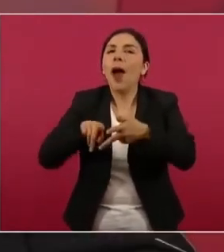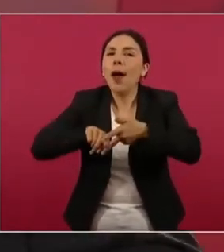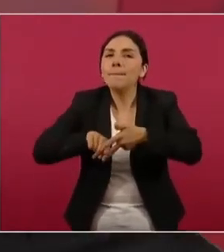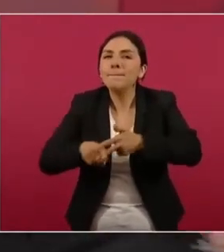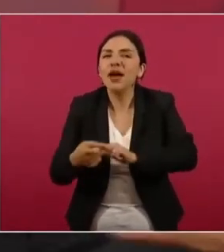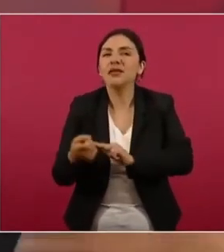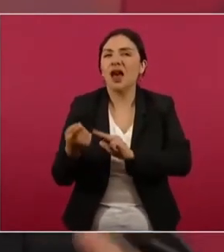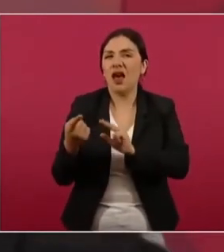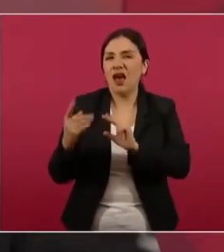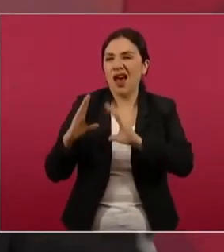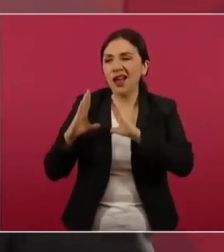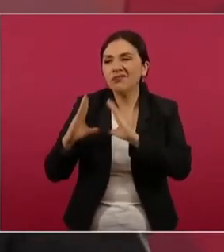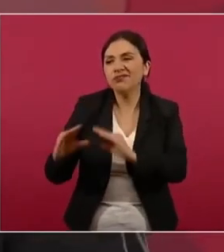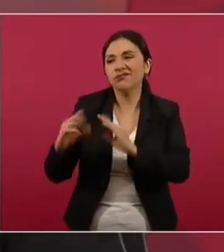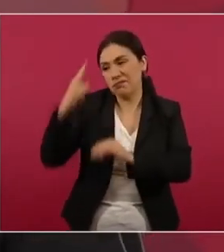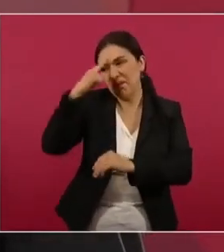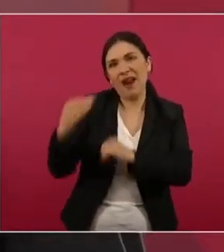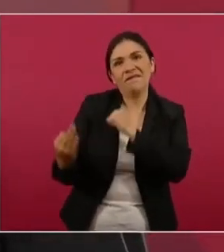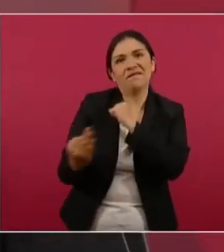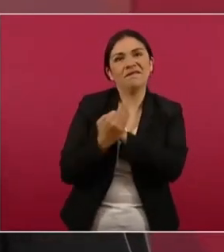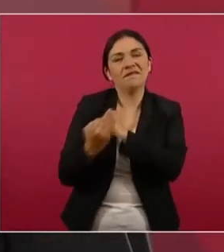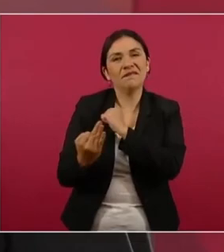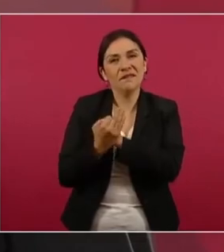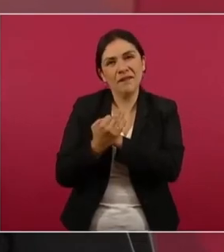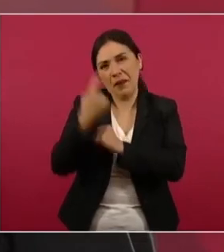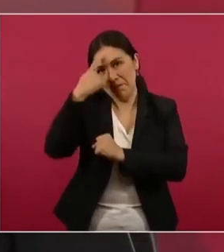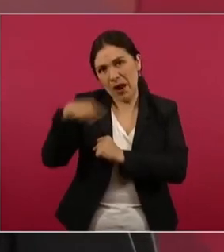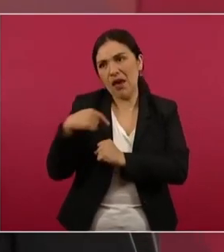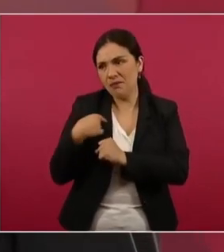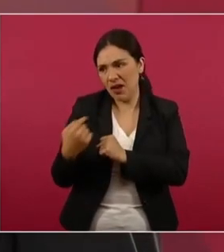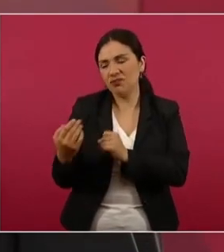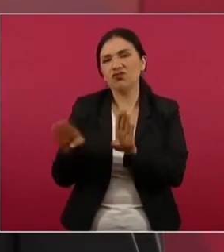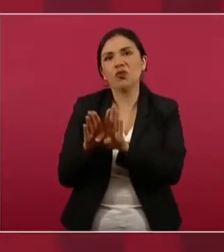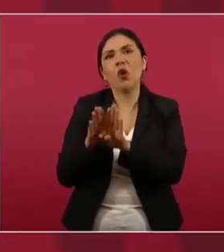a cooptar,